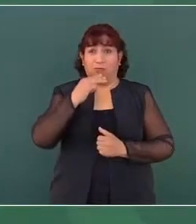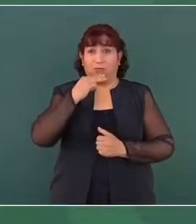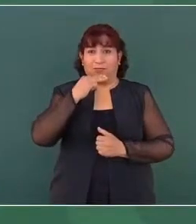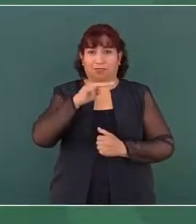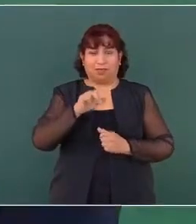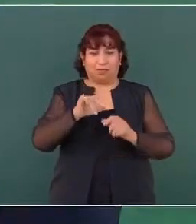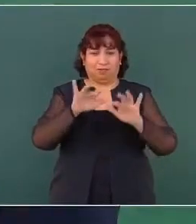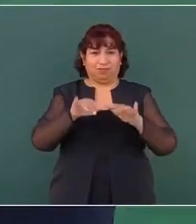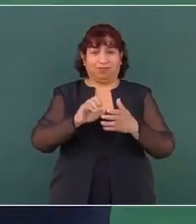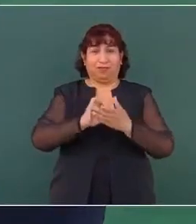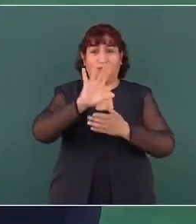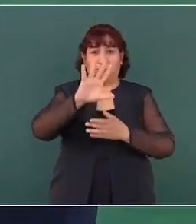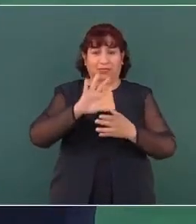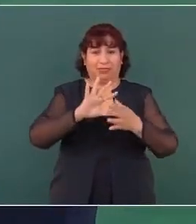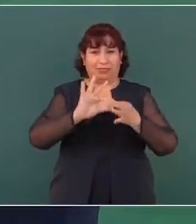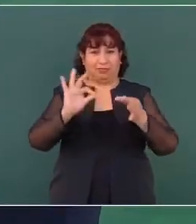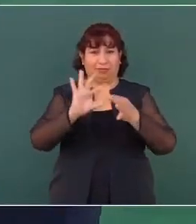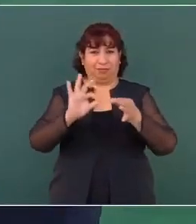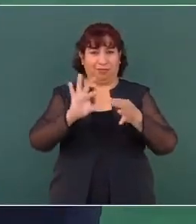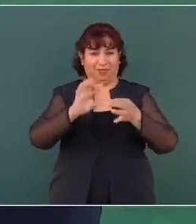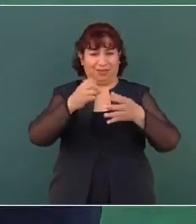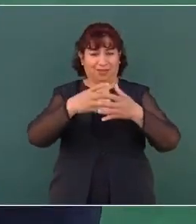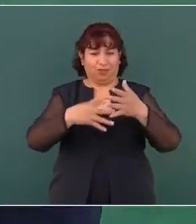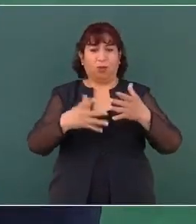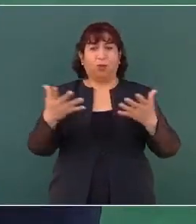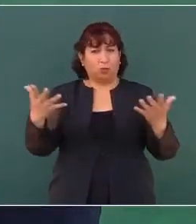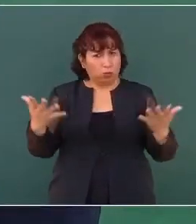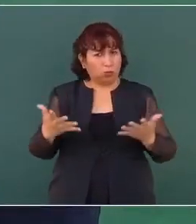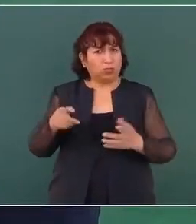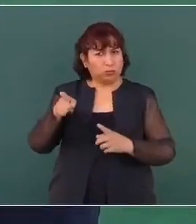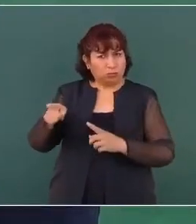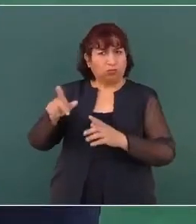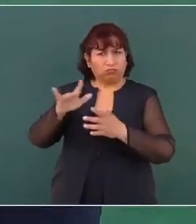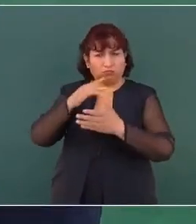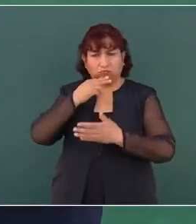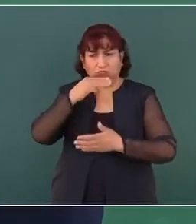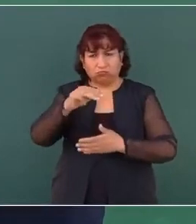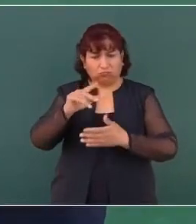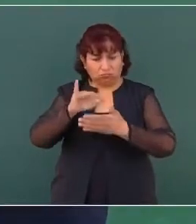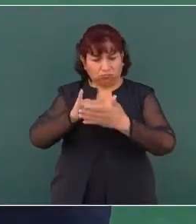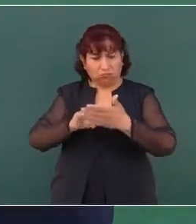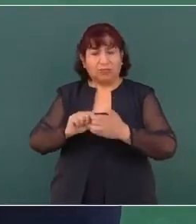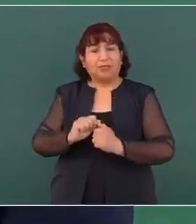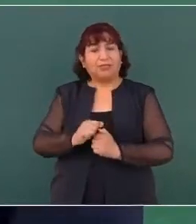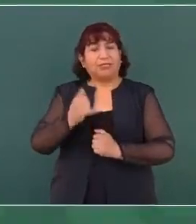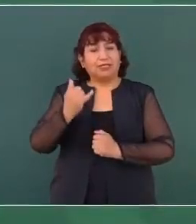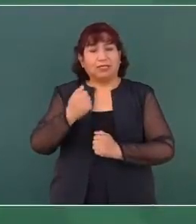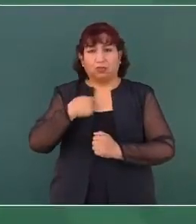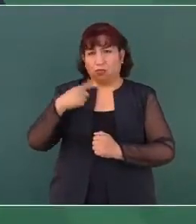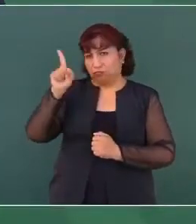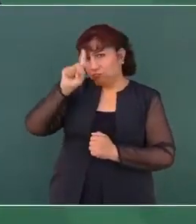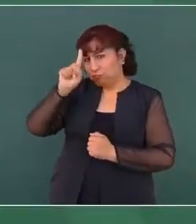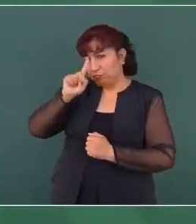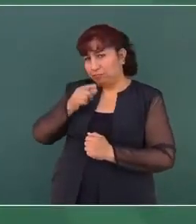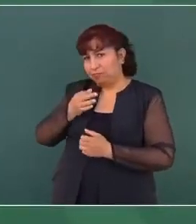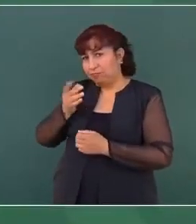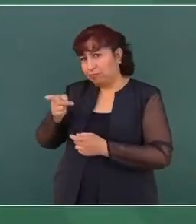explicando. Lo hizo y le sugerí